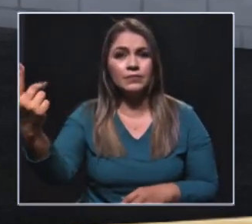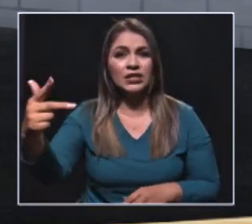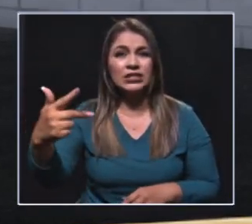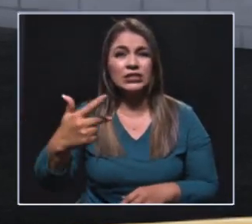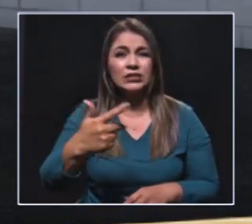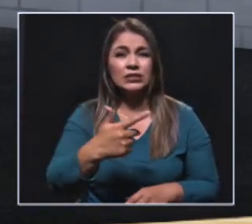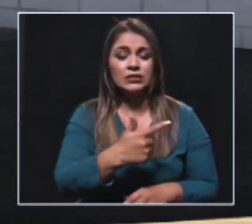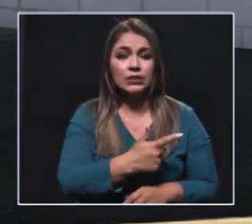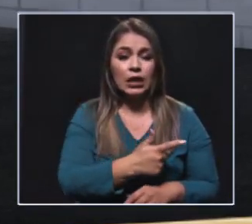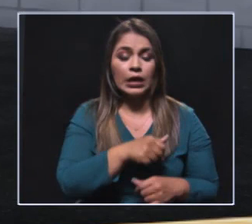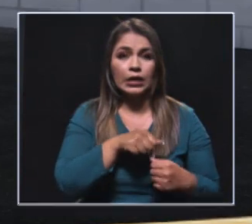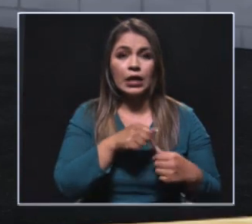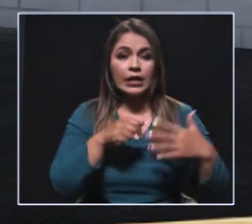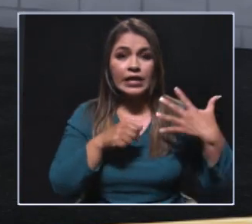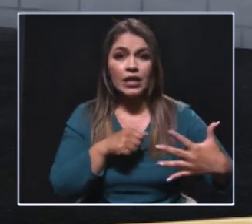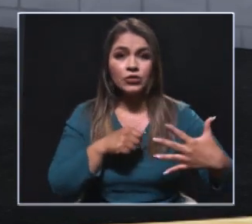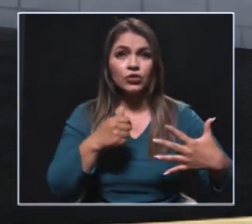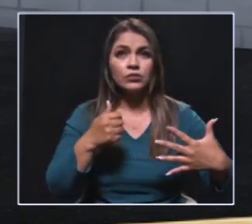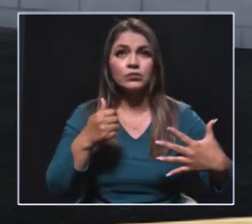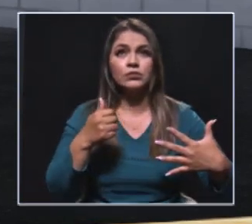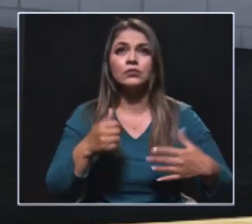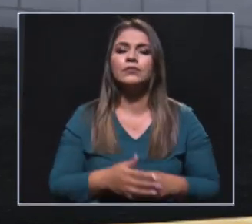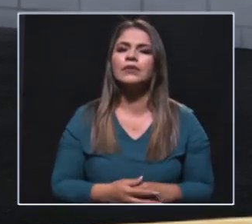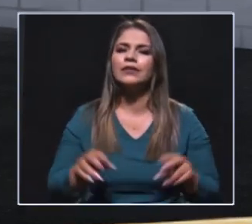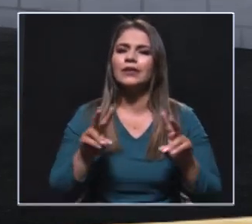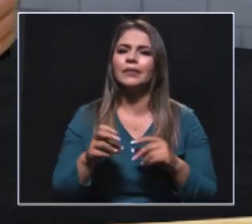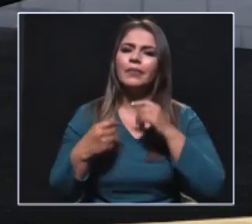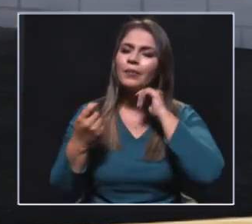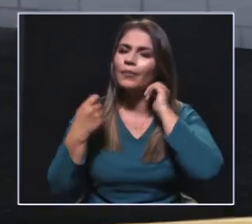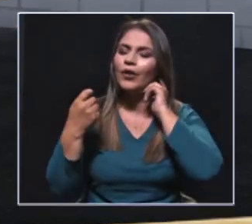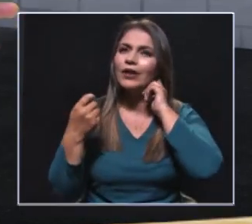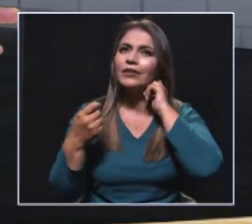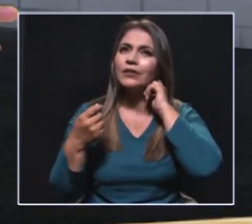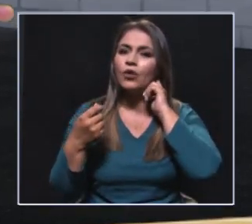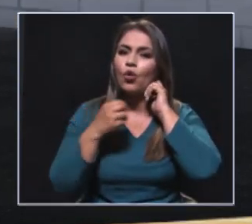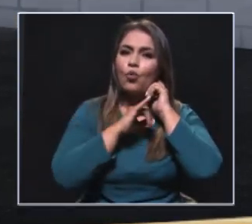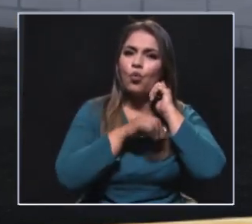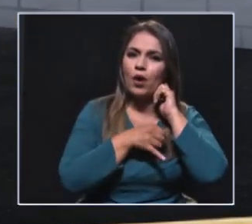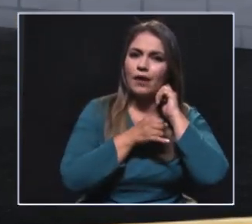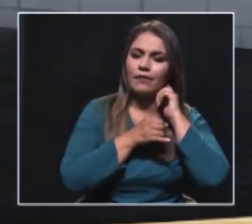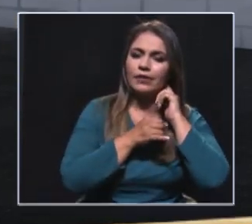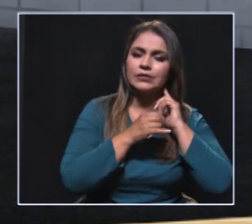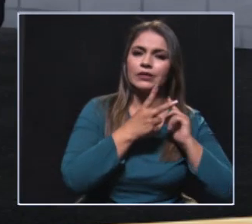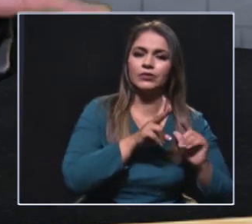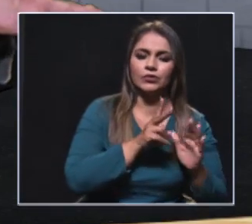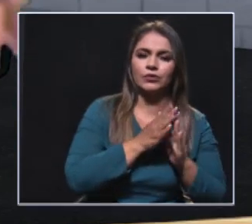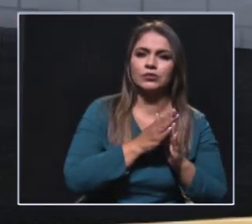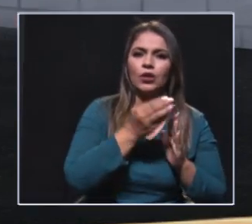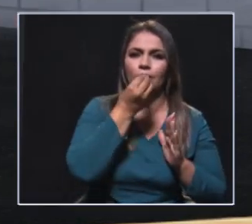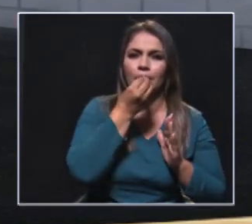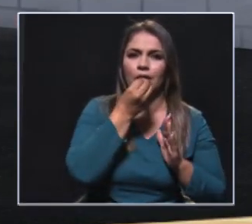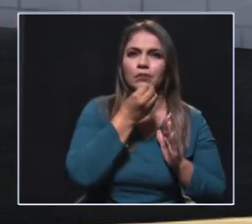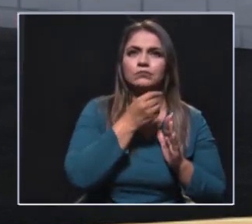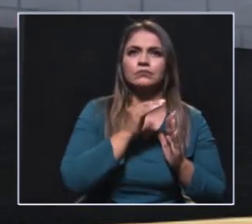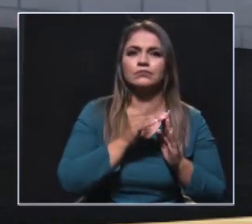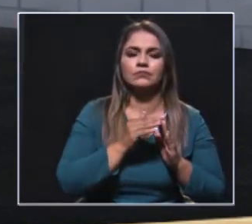ahora al menos en el último módulo, en el quinto, que yo decidí si era elegida de marketing político, venían desde el jueves al mediodía, almorzaban